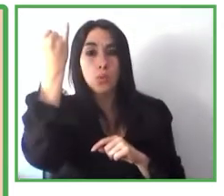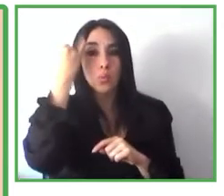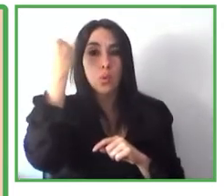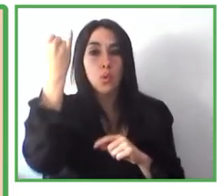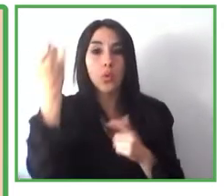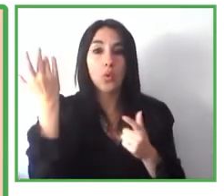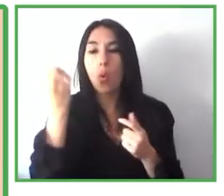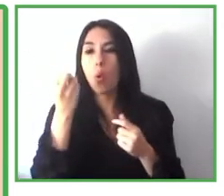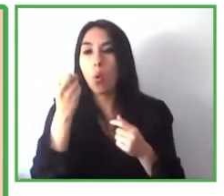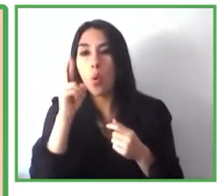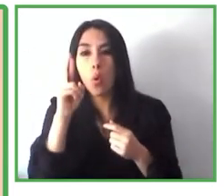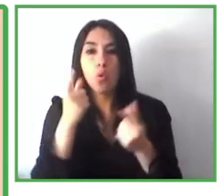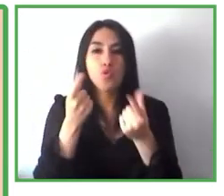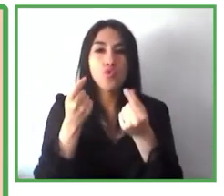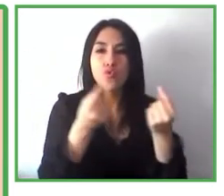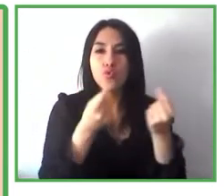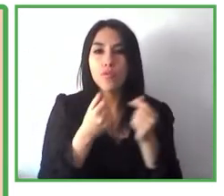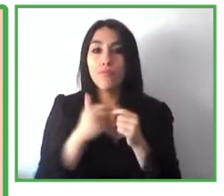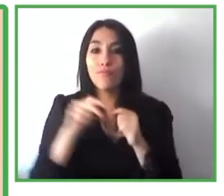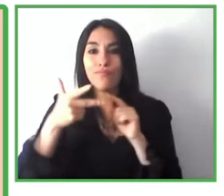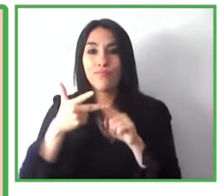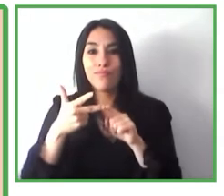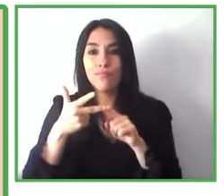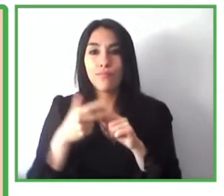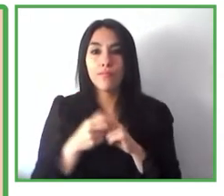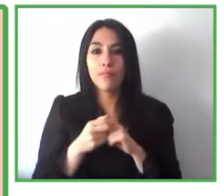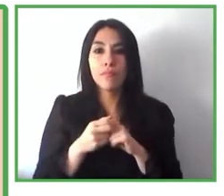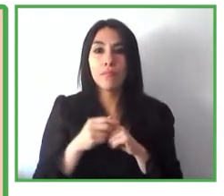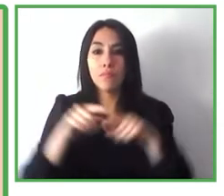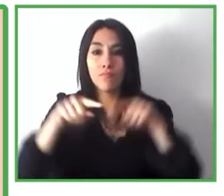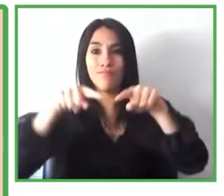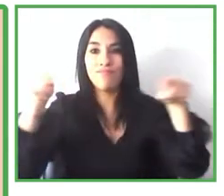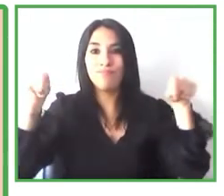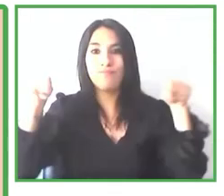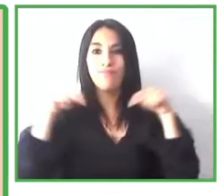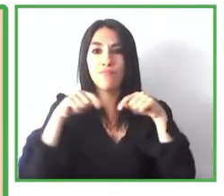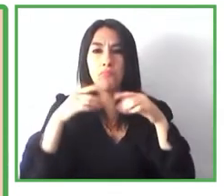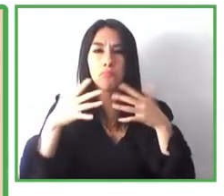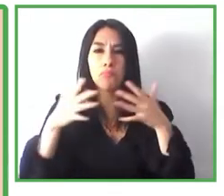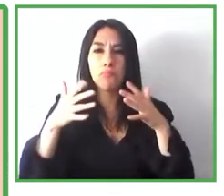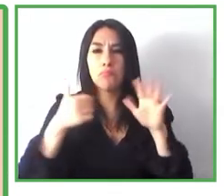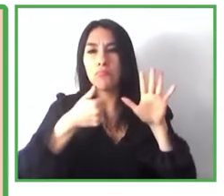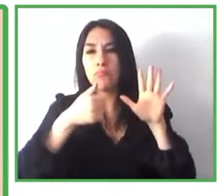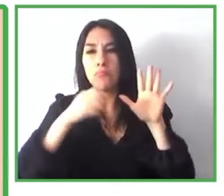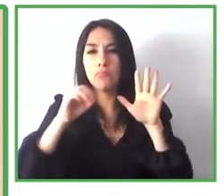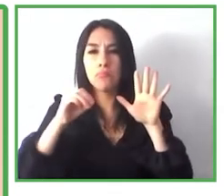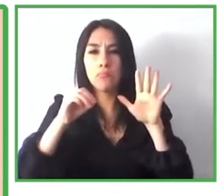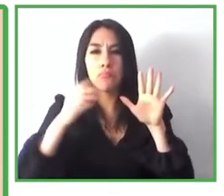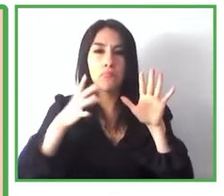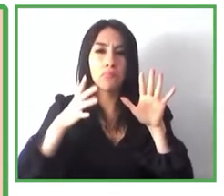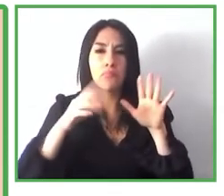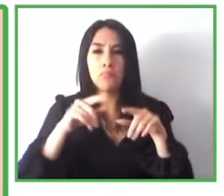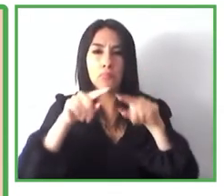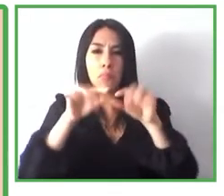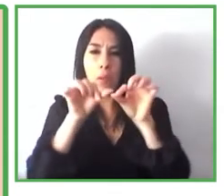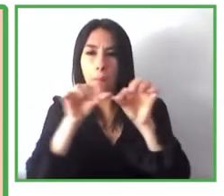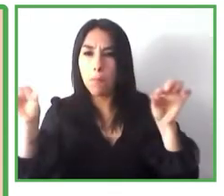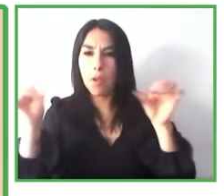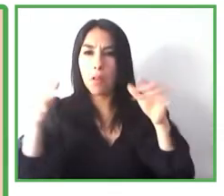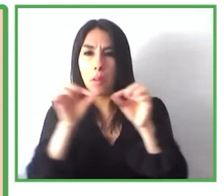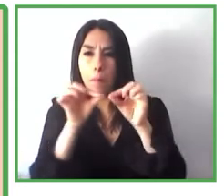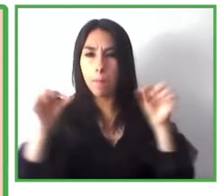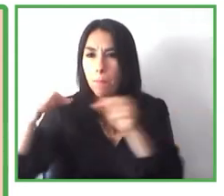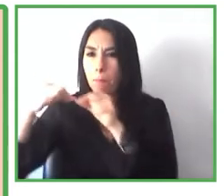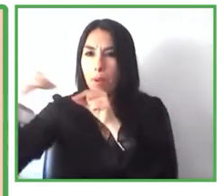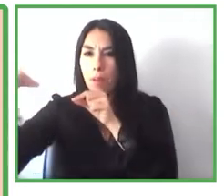conceptuales que son espacios físicos de 60 a 70 metros cuadrados que instalamos a modo de laboratorio de ideas en torno a